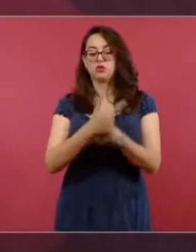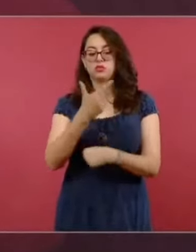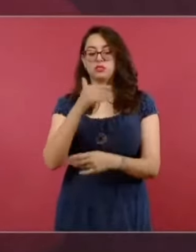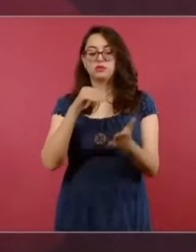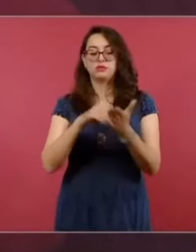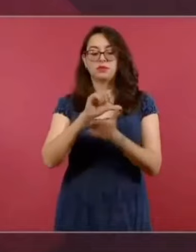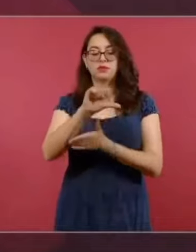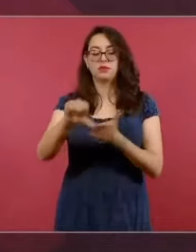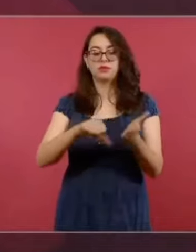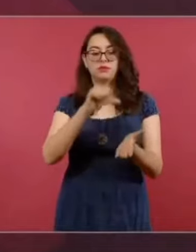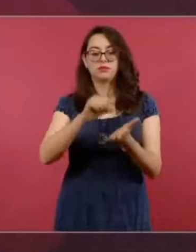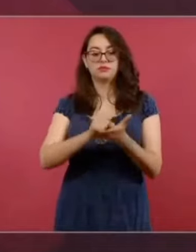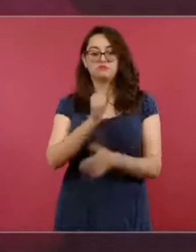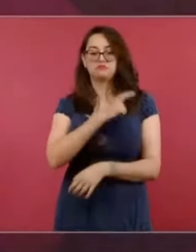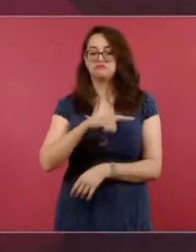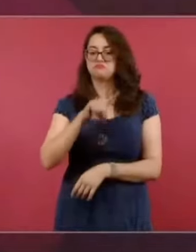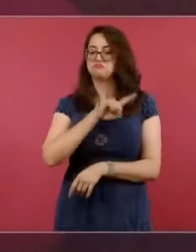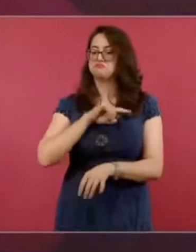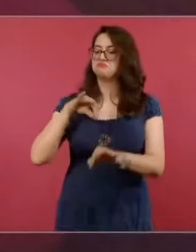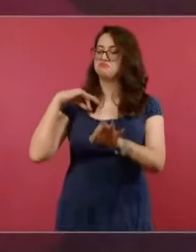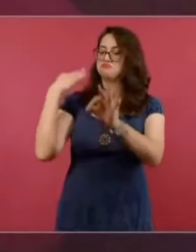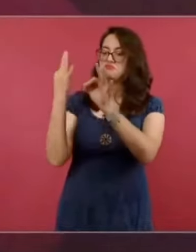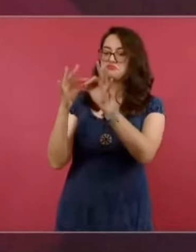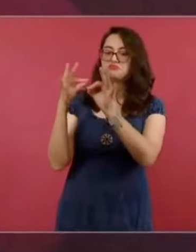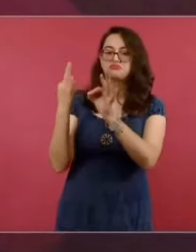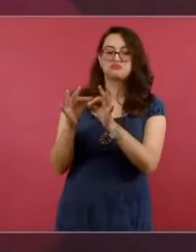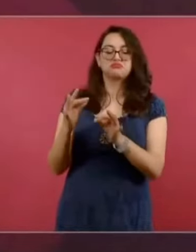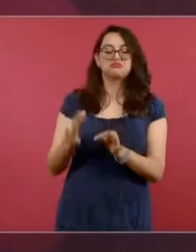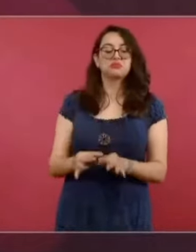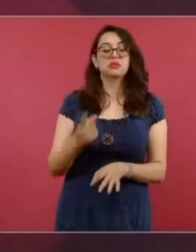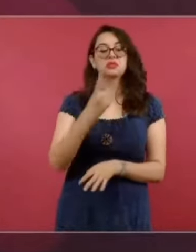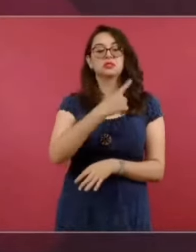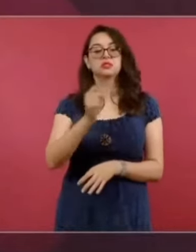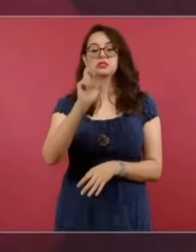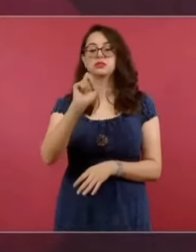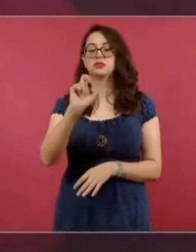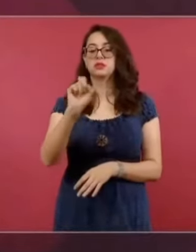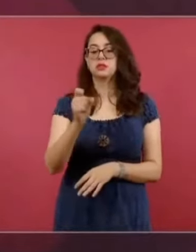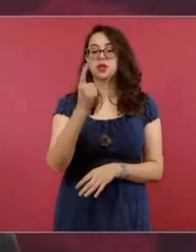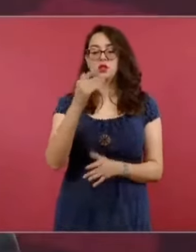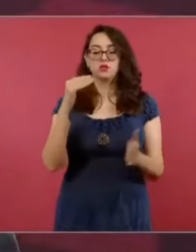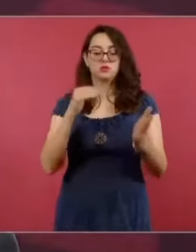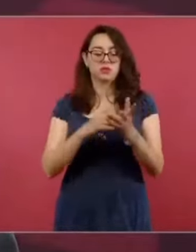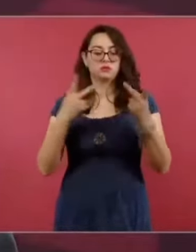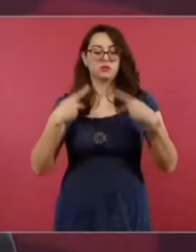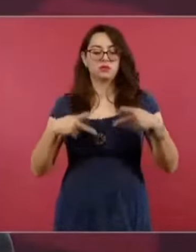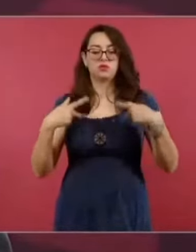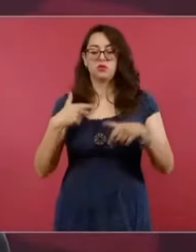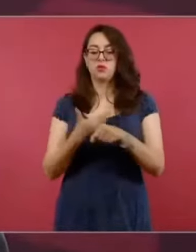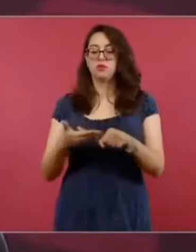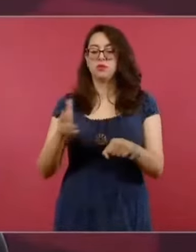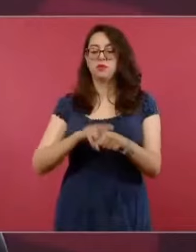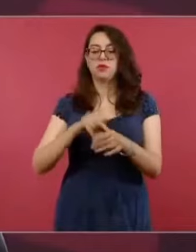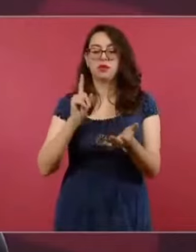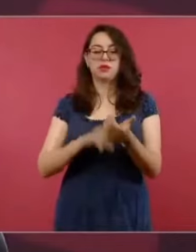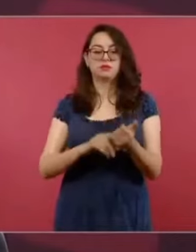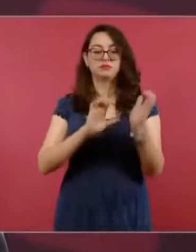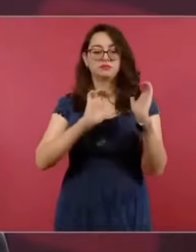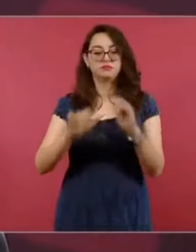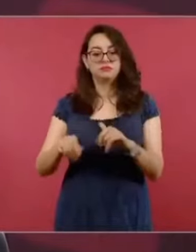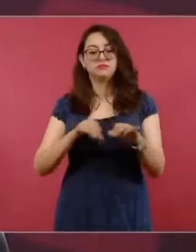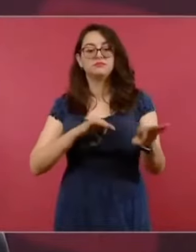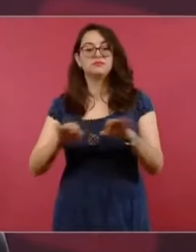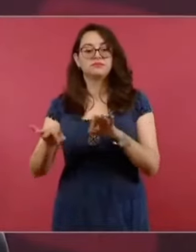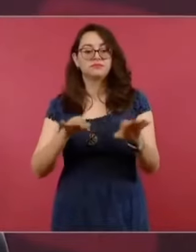de salud en operación y más de 131 mil trabajadores. En Tamaulipas,